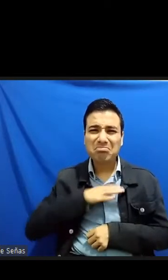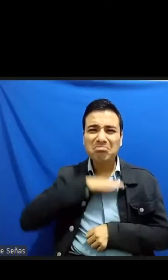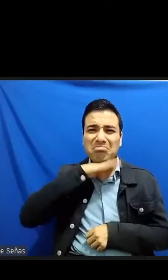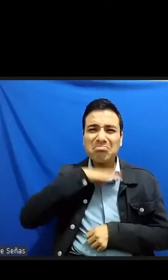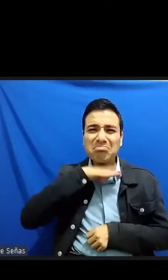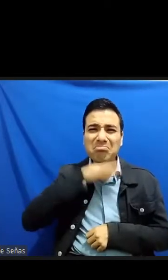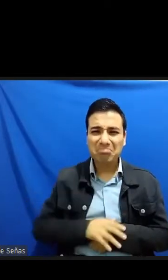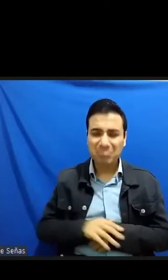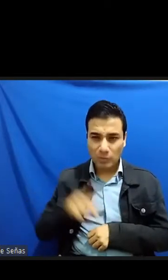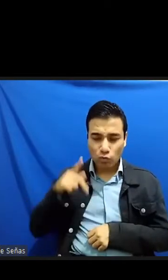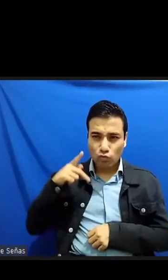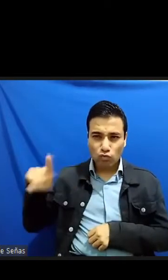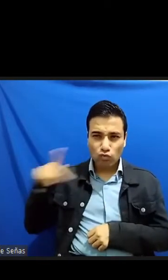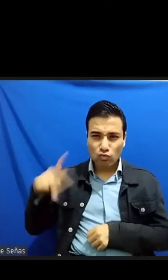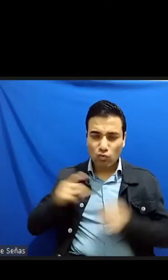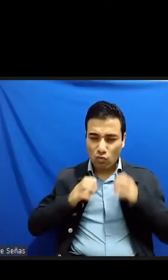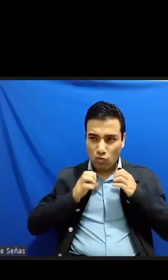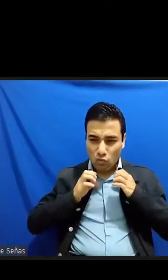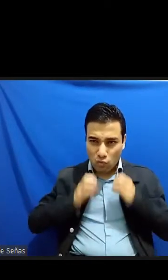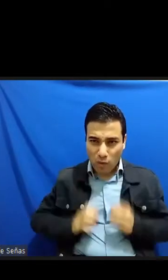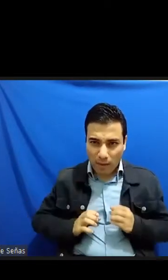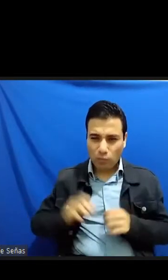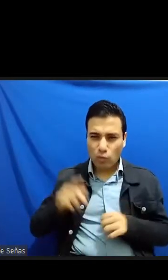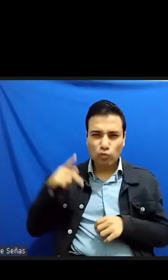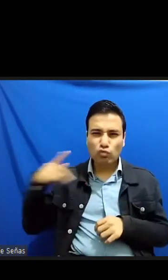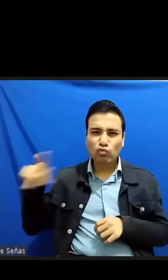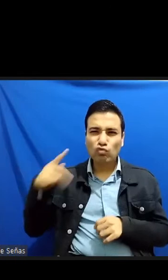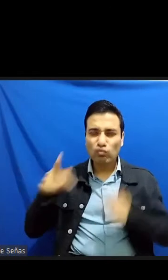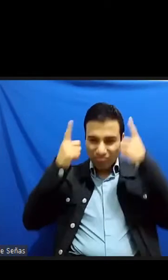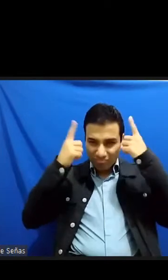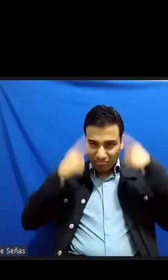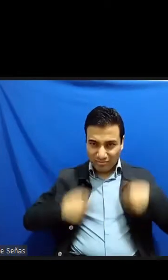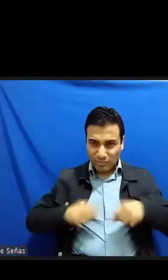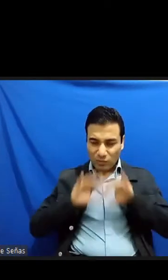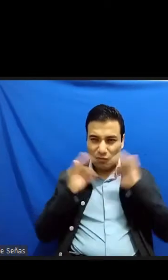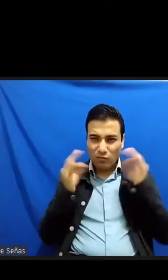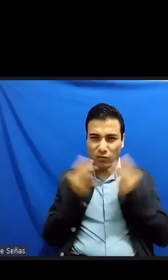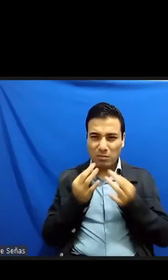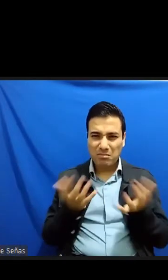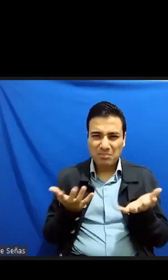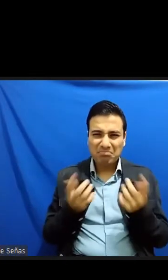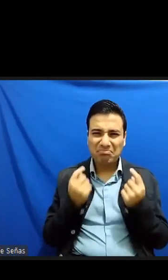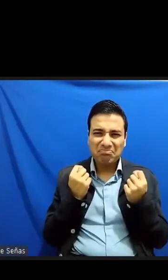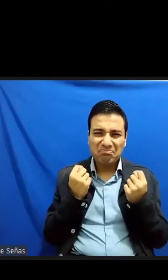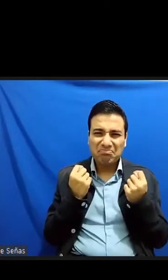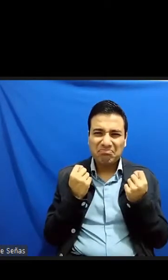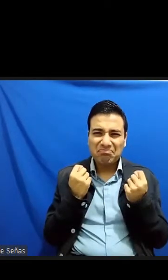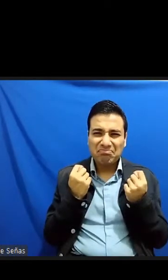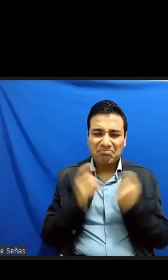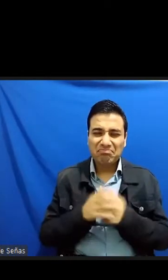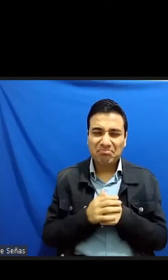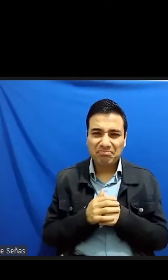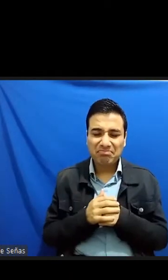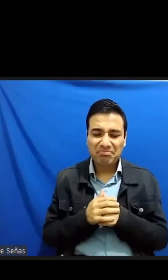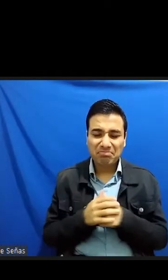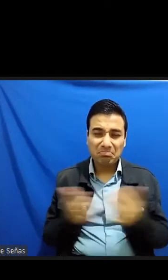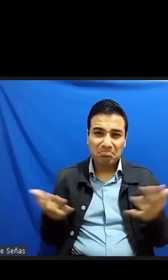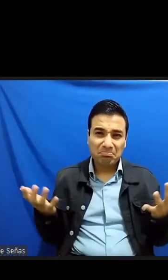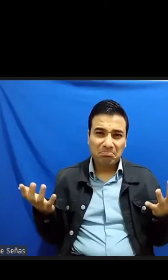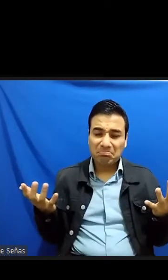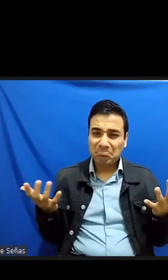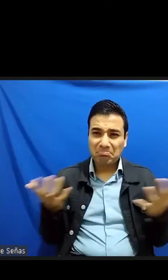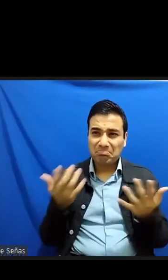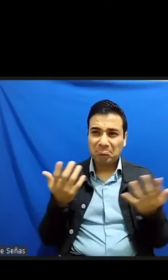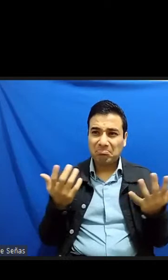su figura de manera persistente además la imitación de la escultura que la naturaleza le había